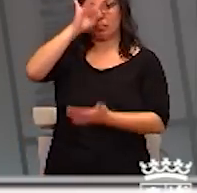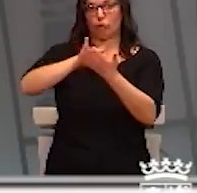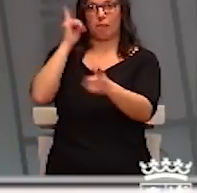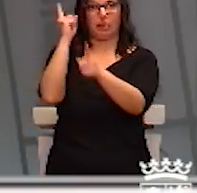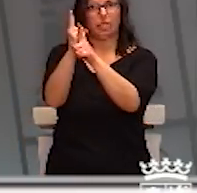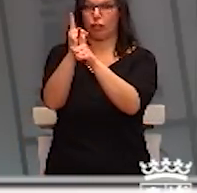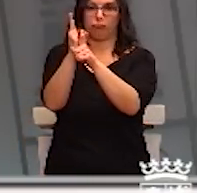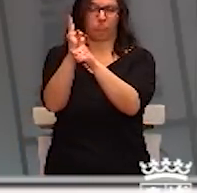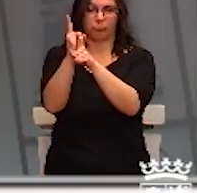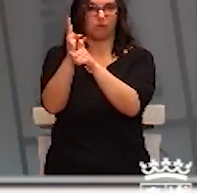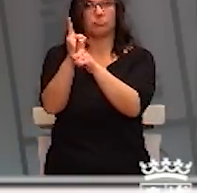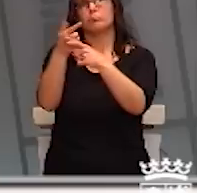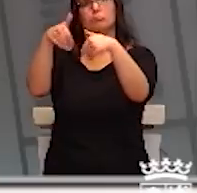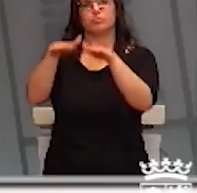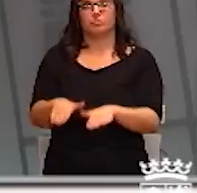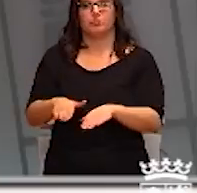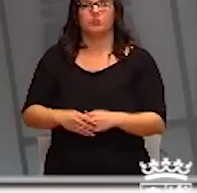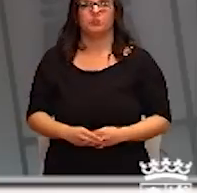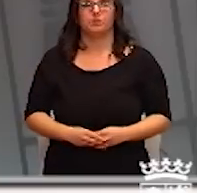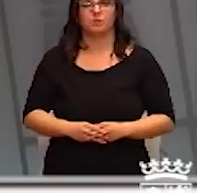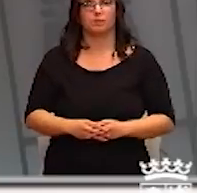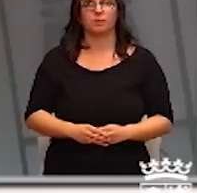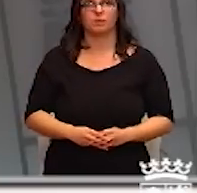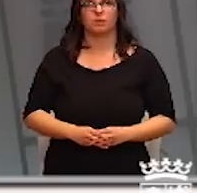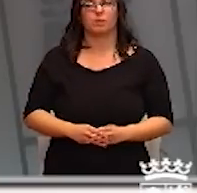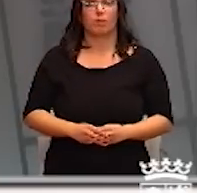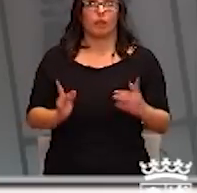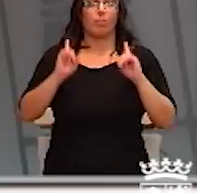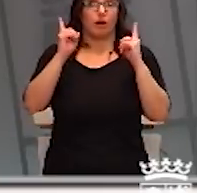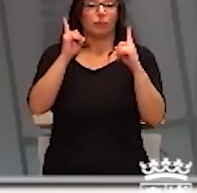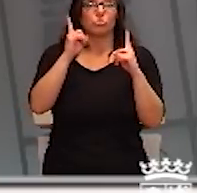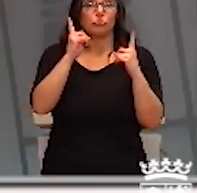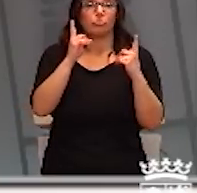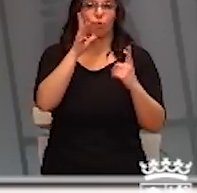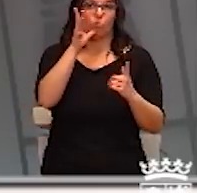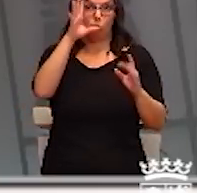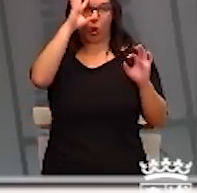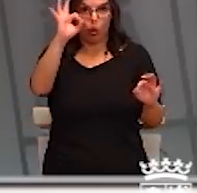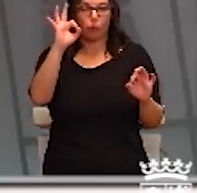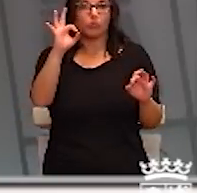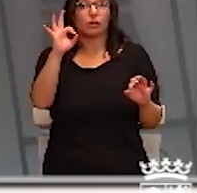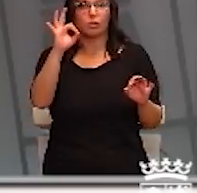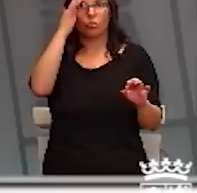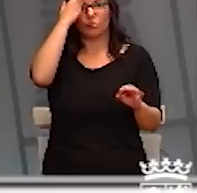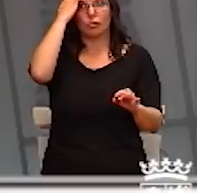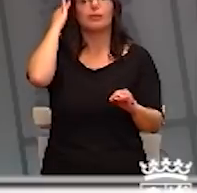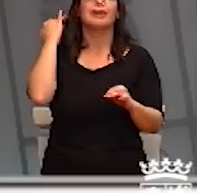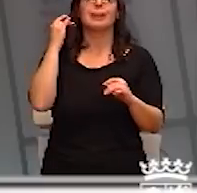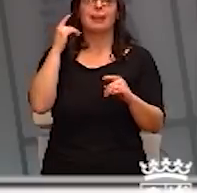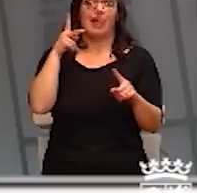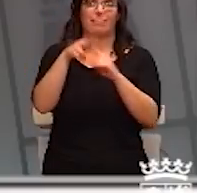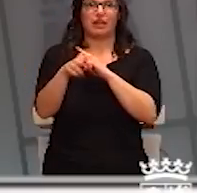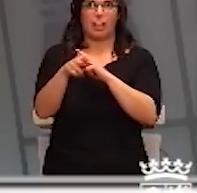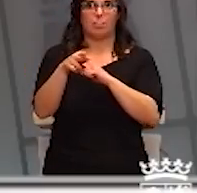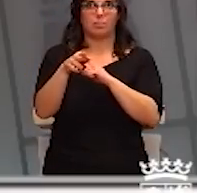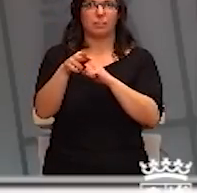de Almirantes. Y, en este caso, evidentemente, porque tenemos que tratar de evitar aglomeraciones